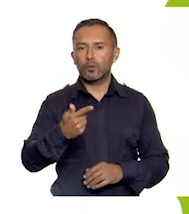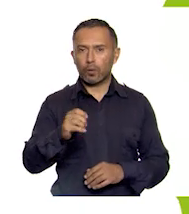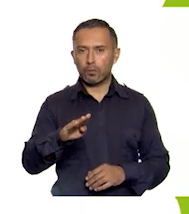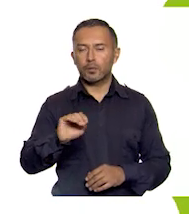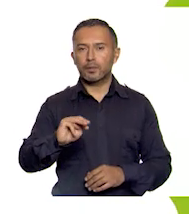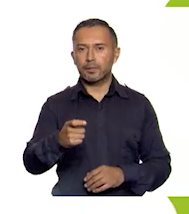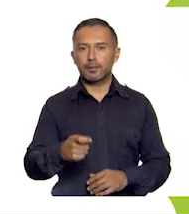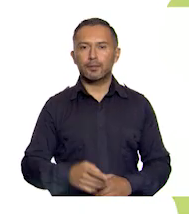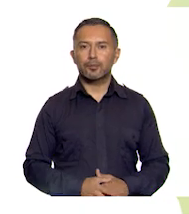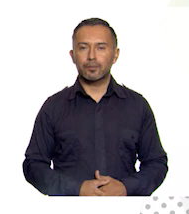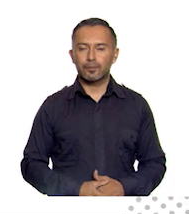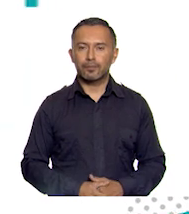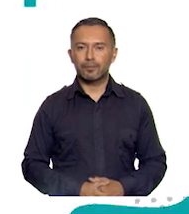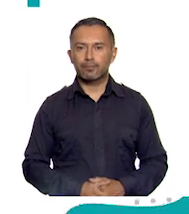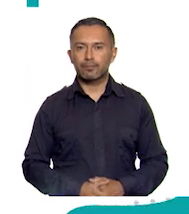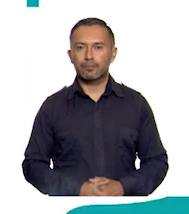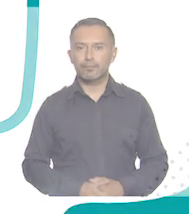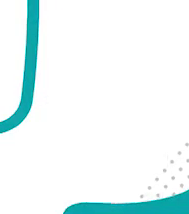.mx.